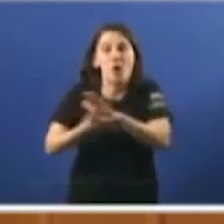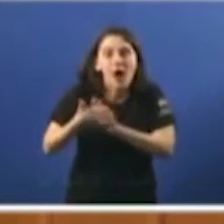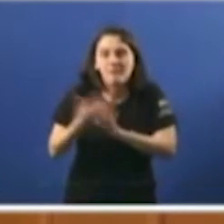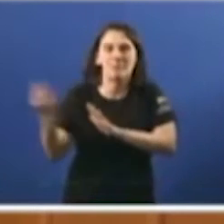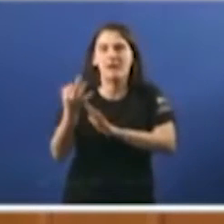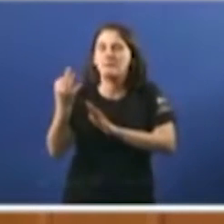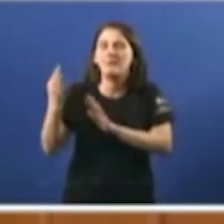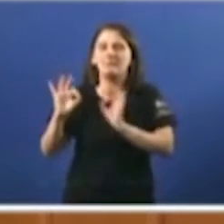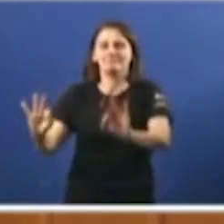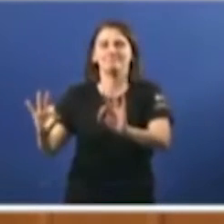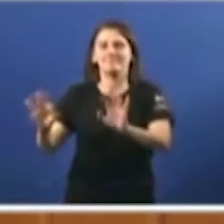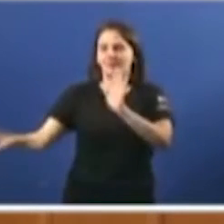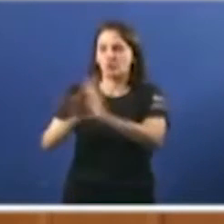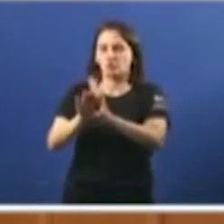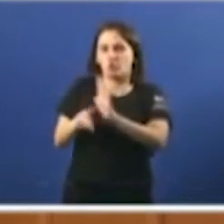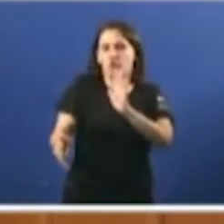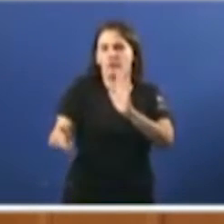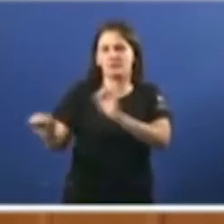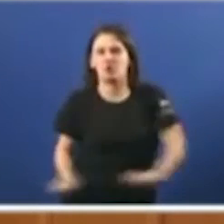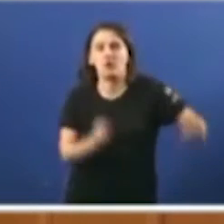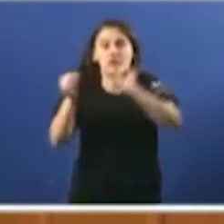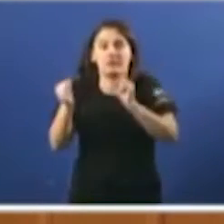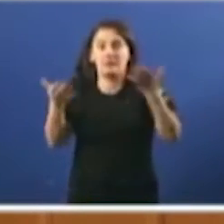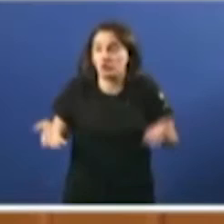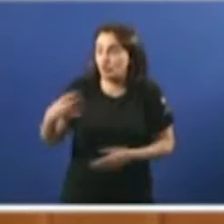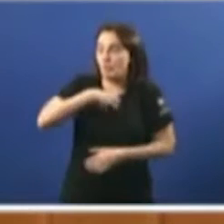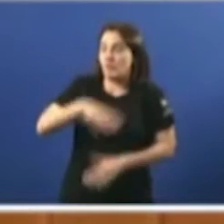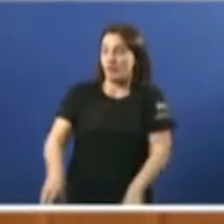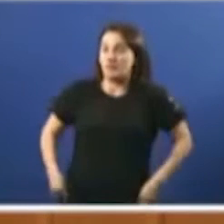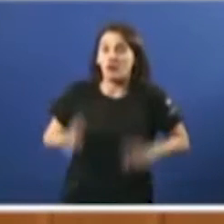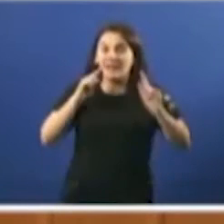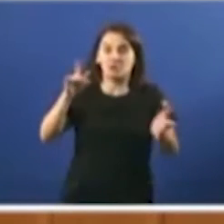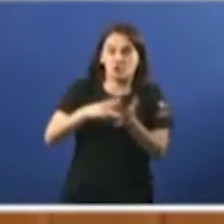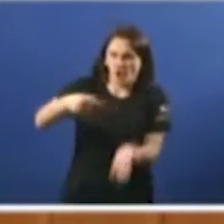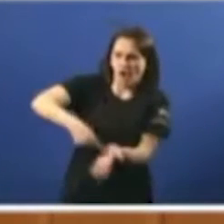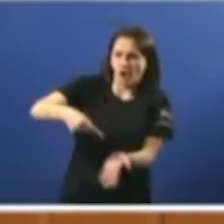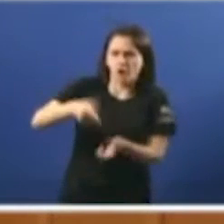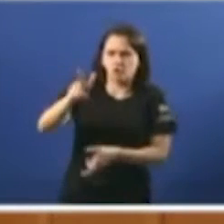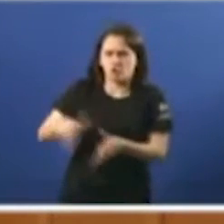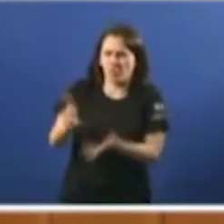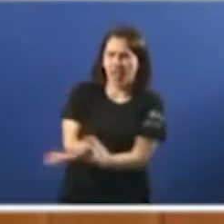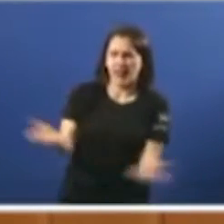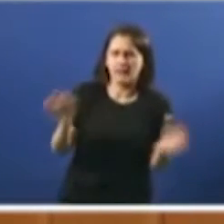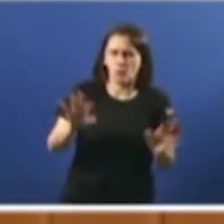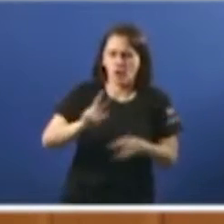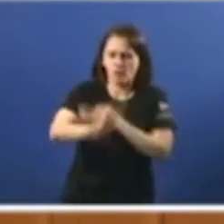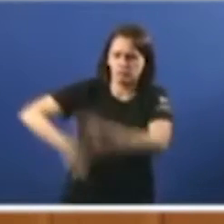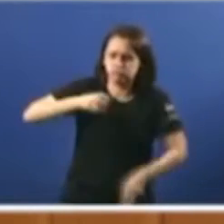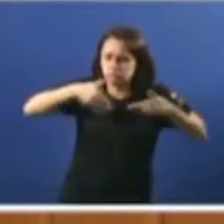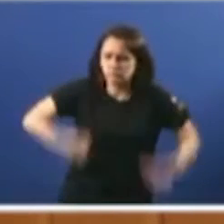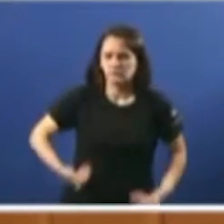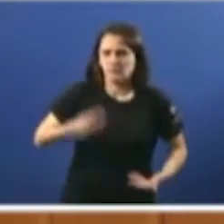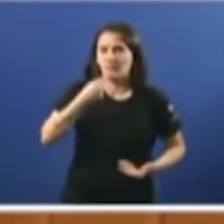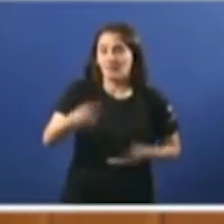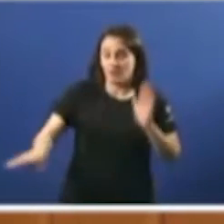defender especialmente os dereitos constitucionais. Por lo tanto non é de recibo que se ouve unha reivindicación social como actualización suficiente das pensións